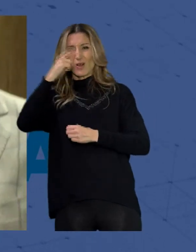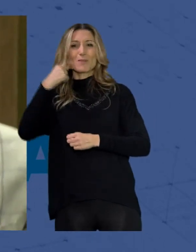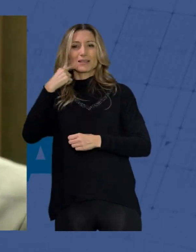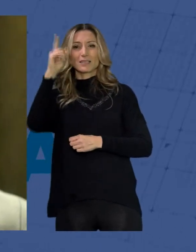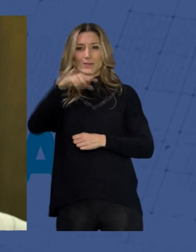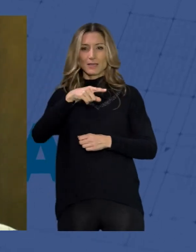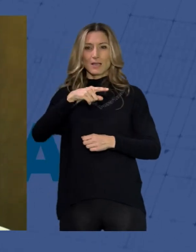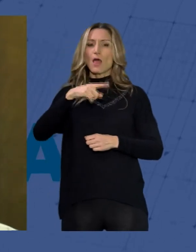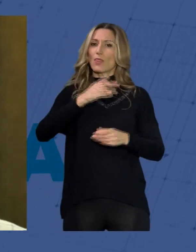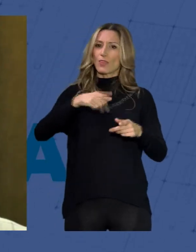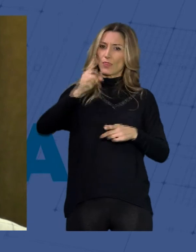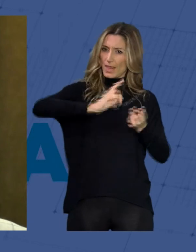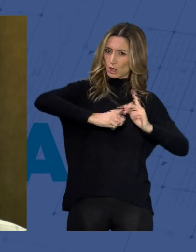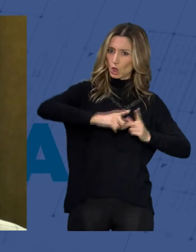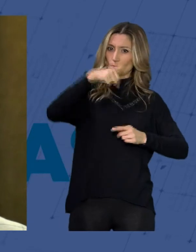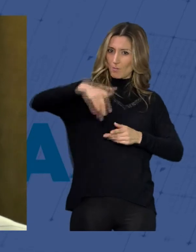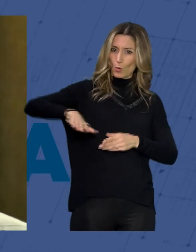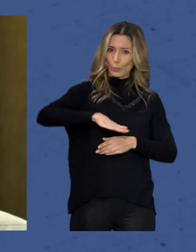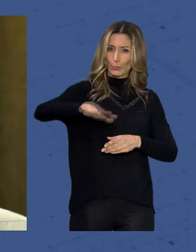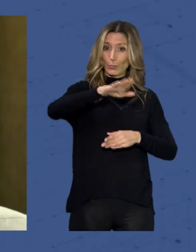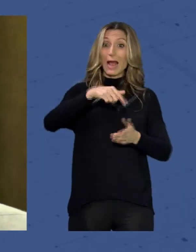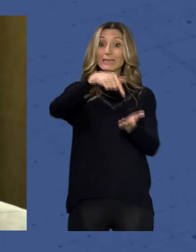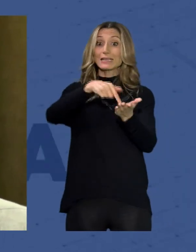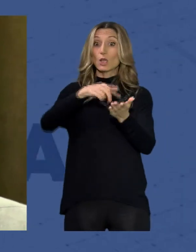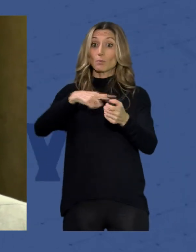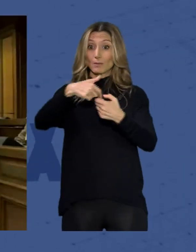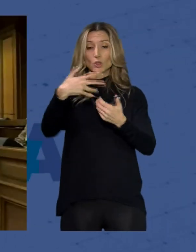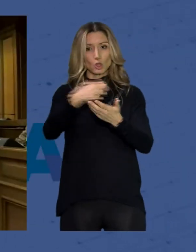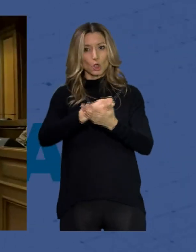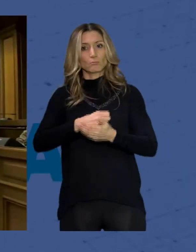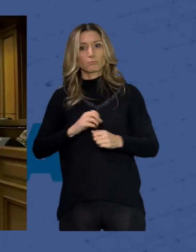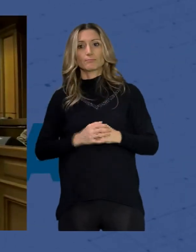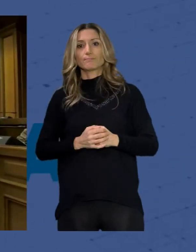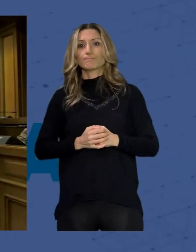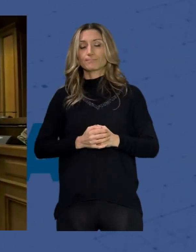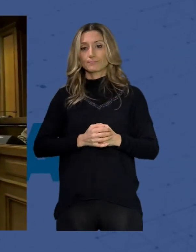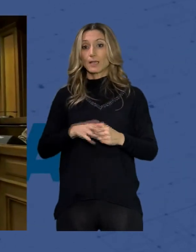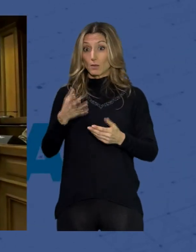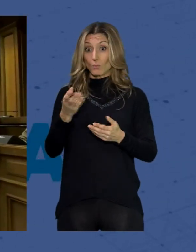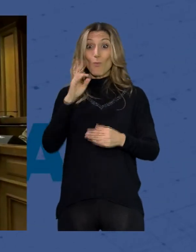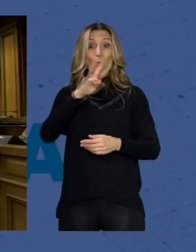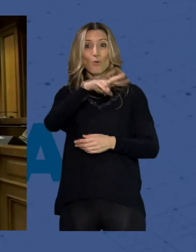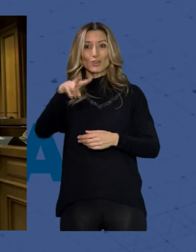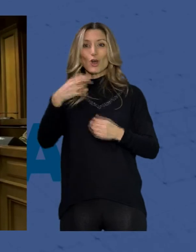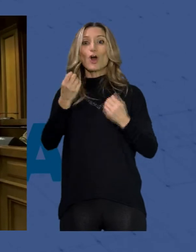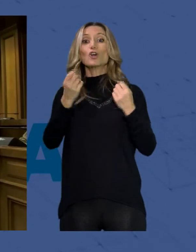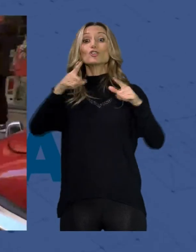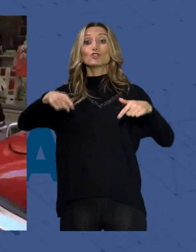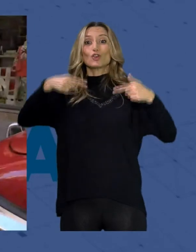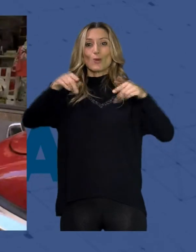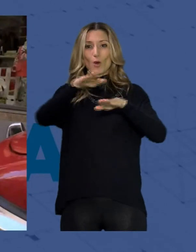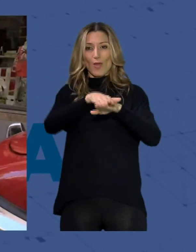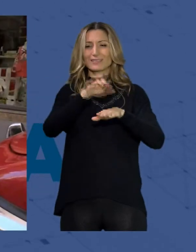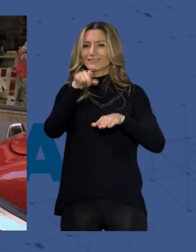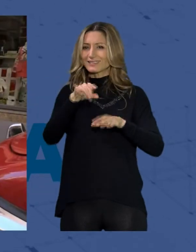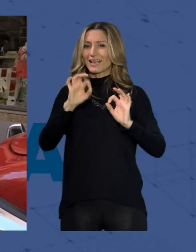ruta Francisco Góngora han recibido a los participantes en la institución supramunicipal El Museo Sobre Ruedas ha hecho además una exposición efímera de los